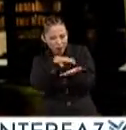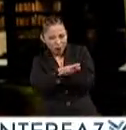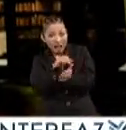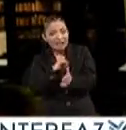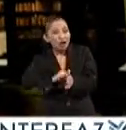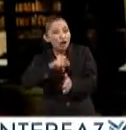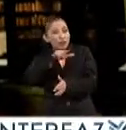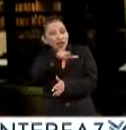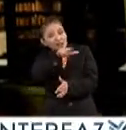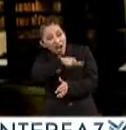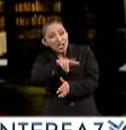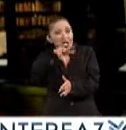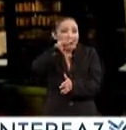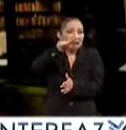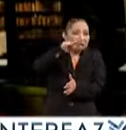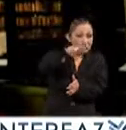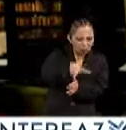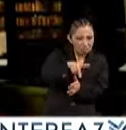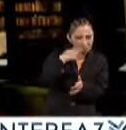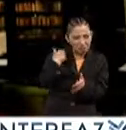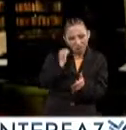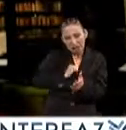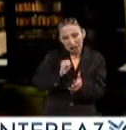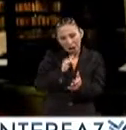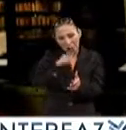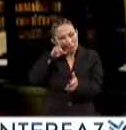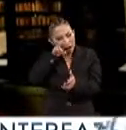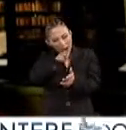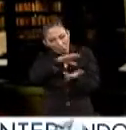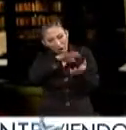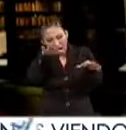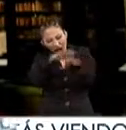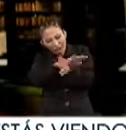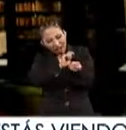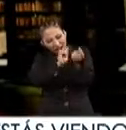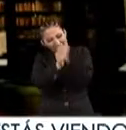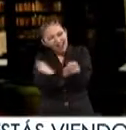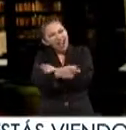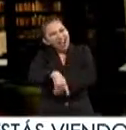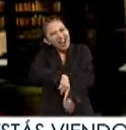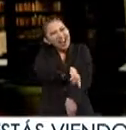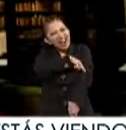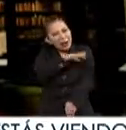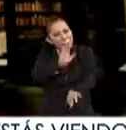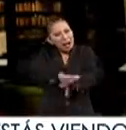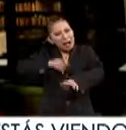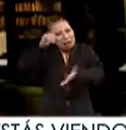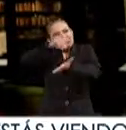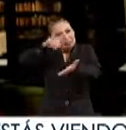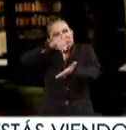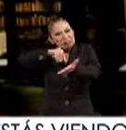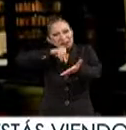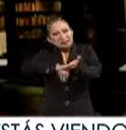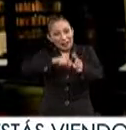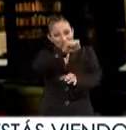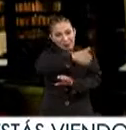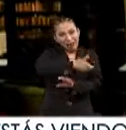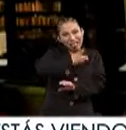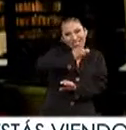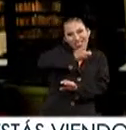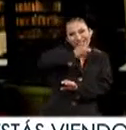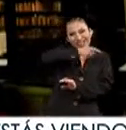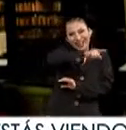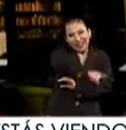siglo XVII, siglo XVIII, ya llega a una evolución muy larga y ya esa tradición de